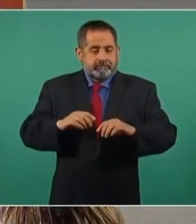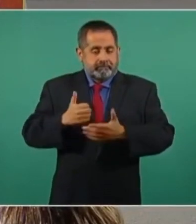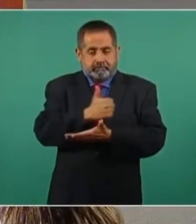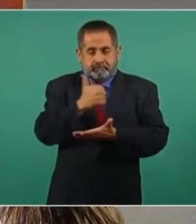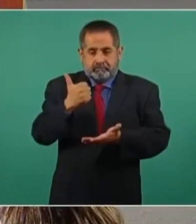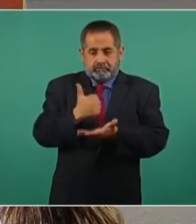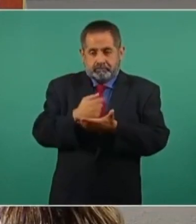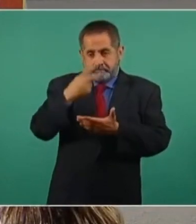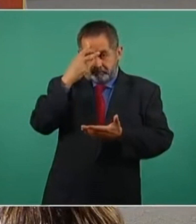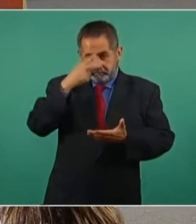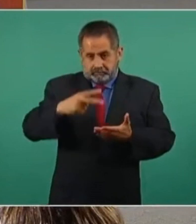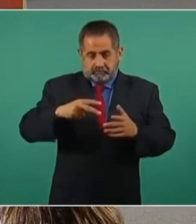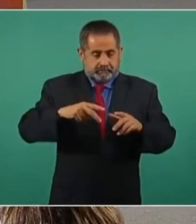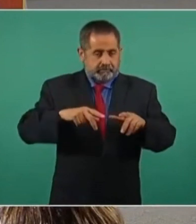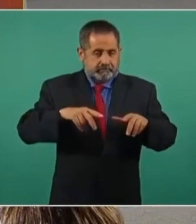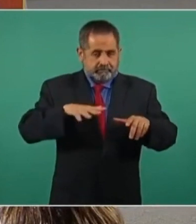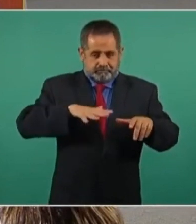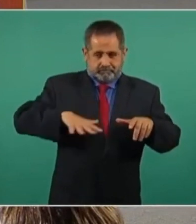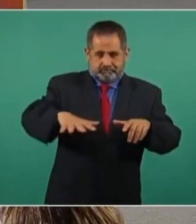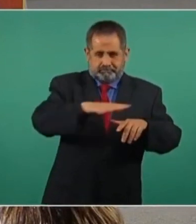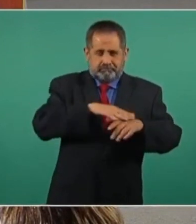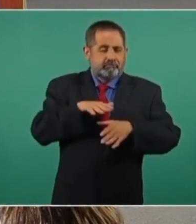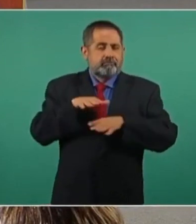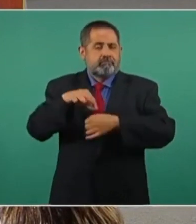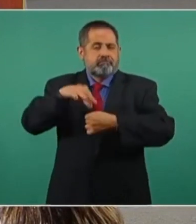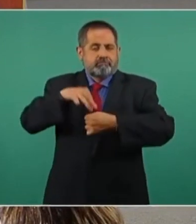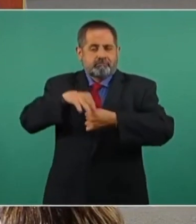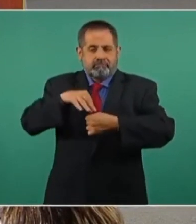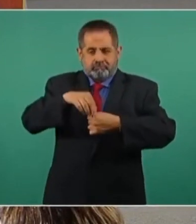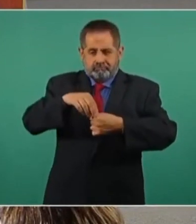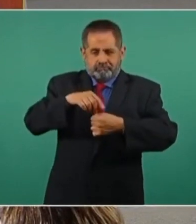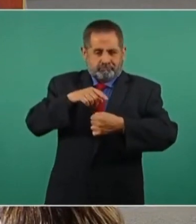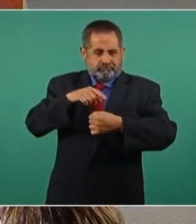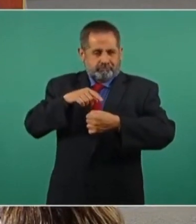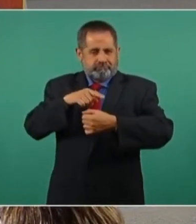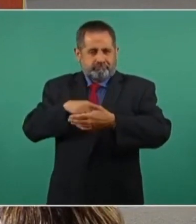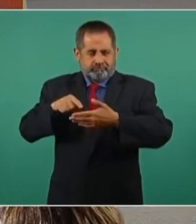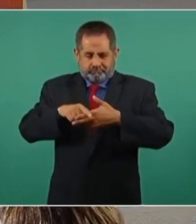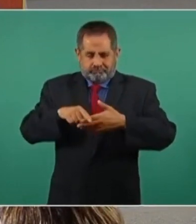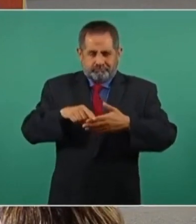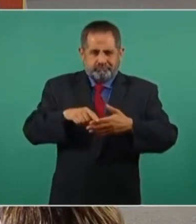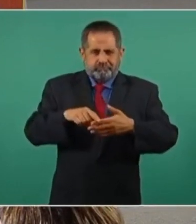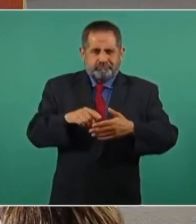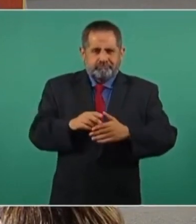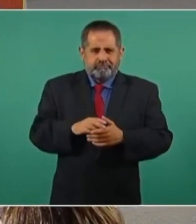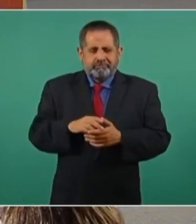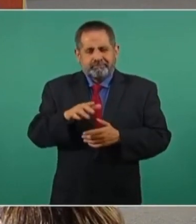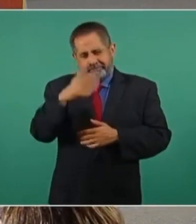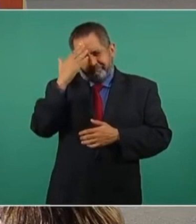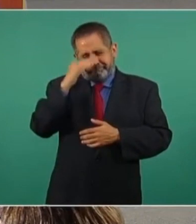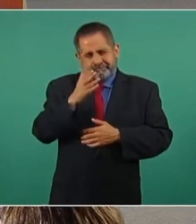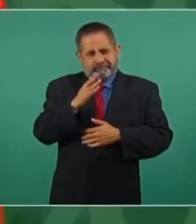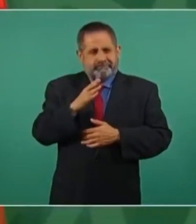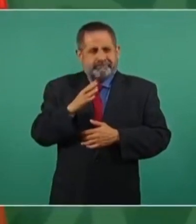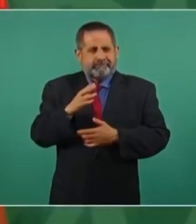México, ahora con la votación y como se dividió